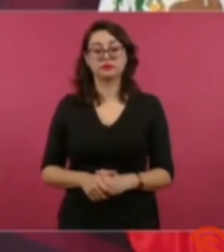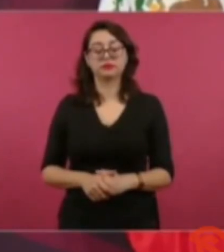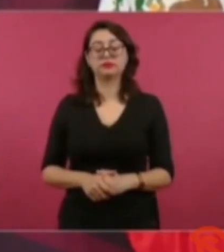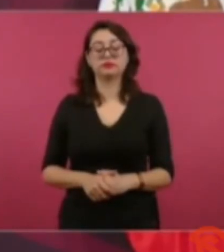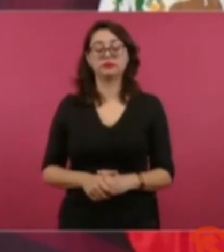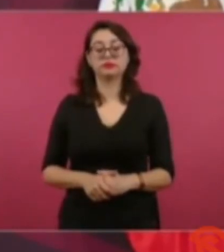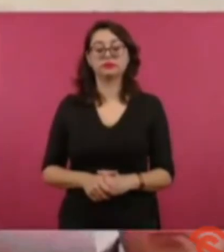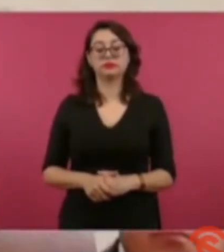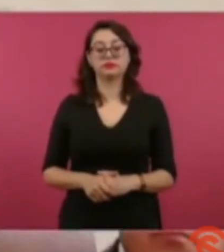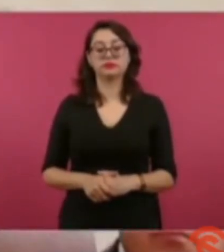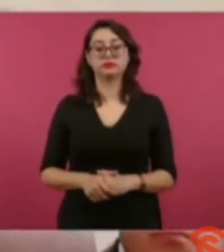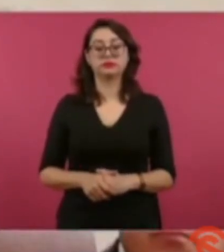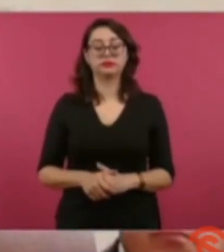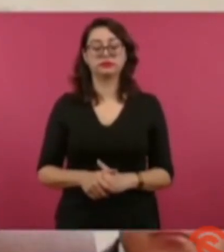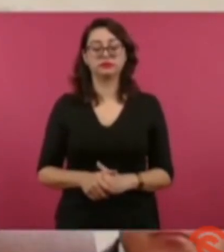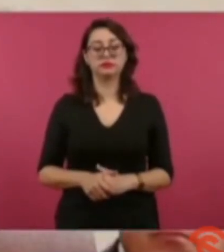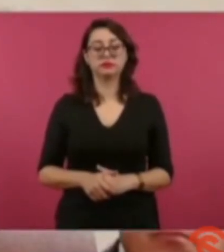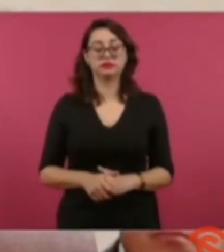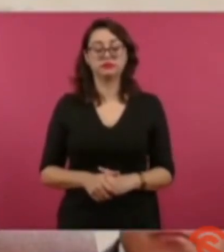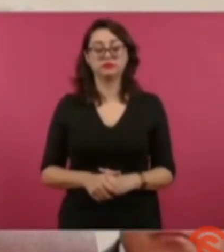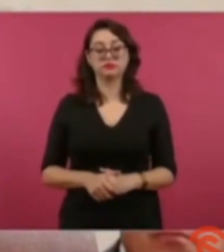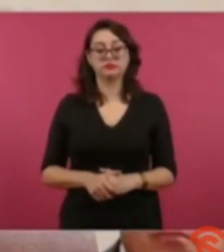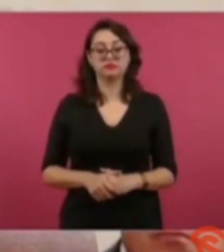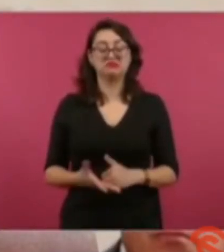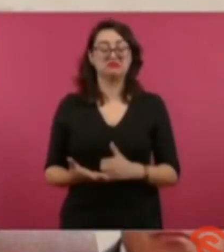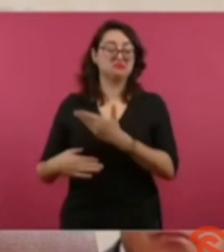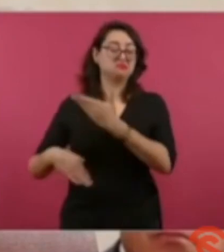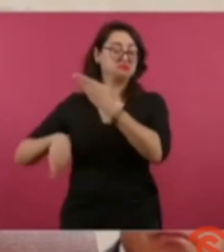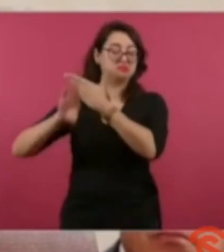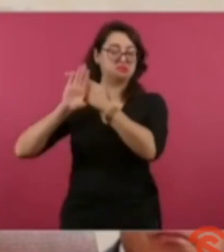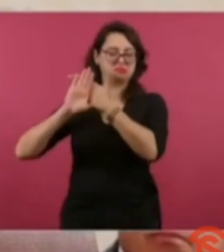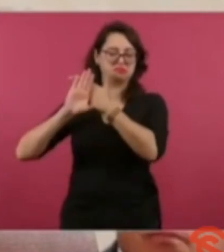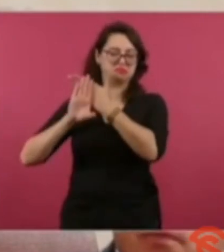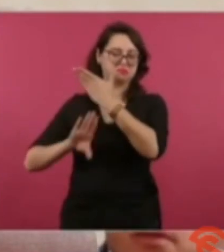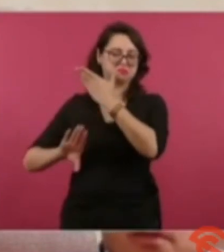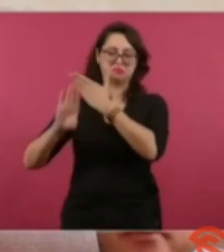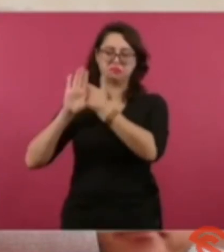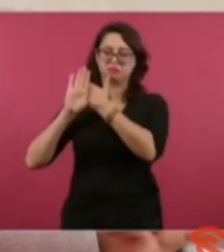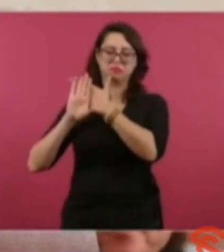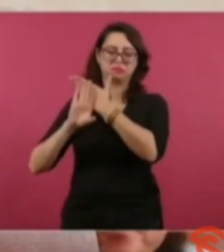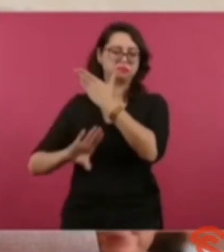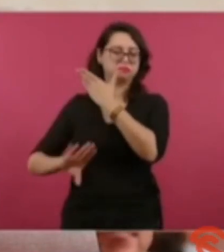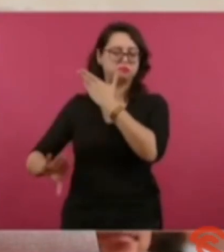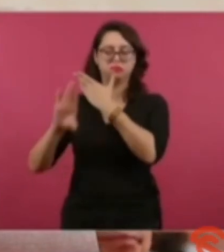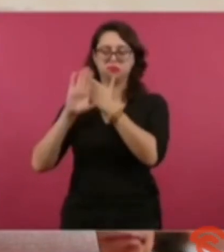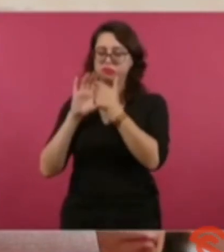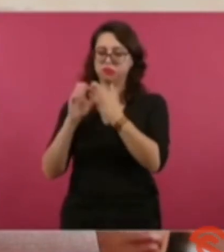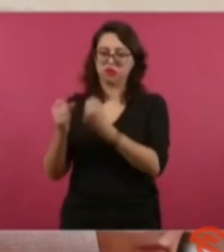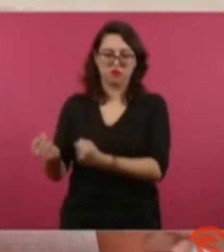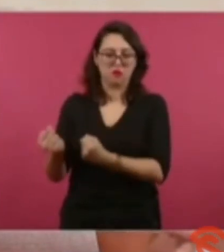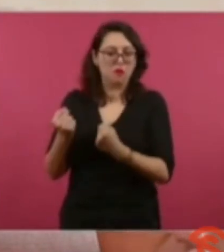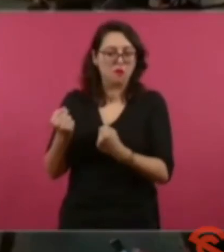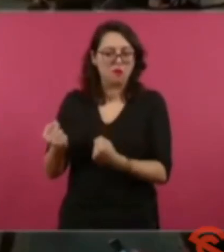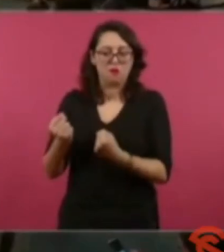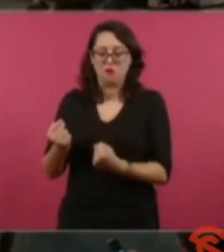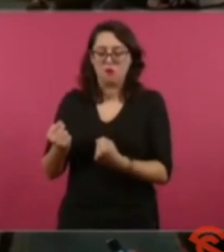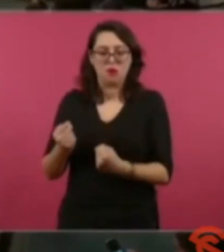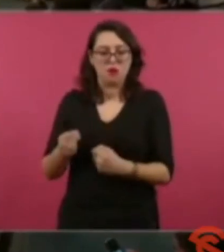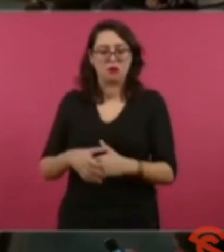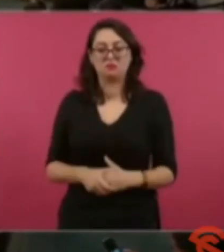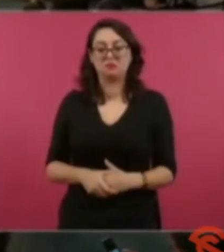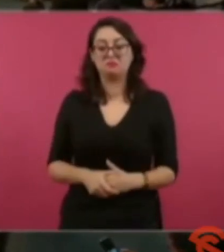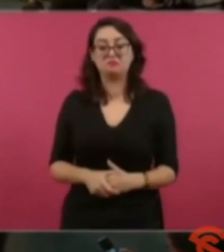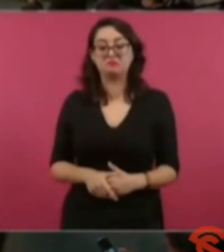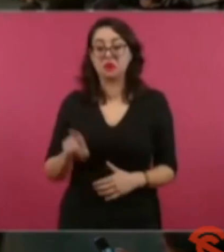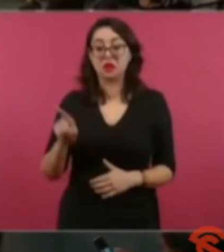Y muy opositor, nada de que la ley